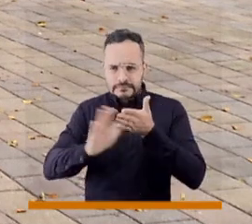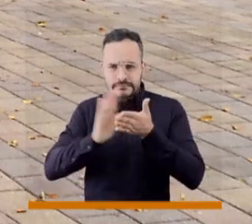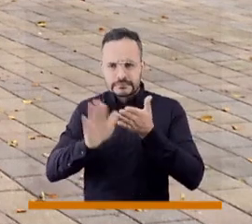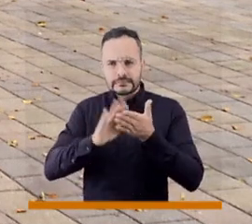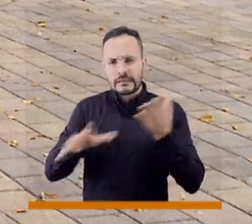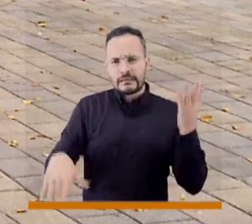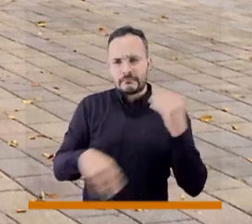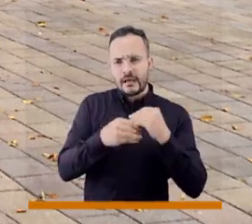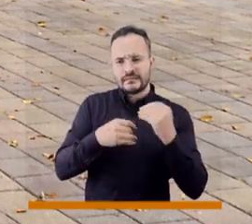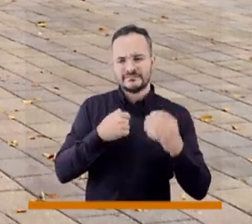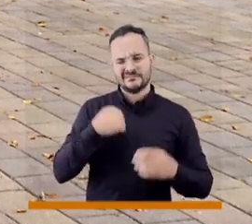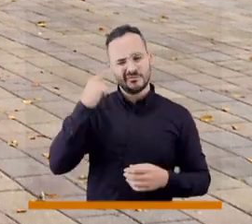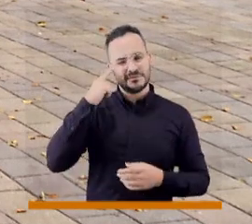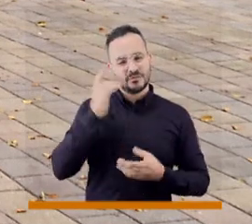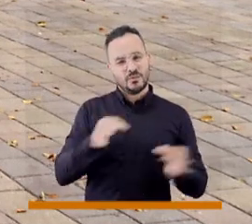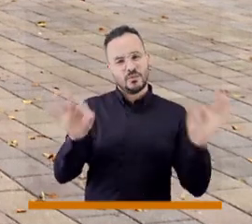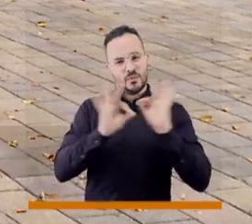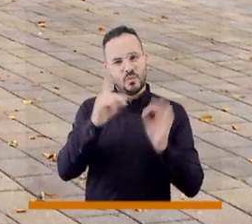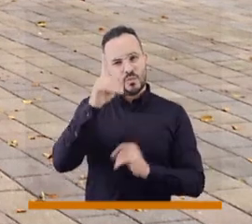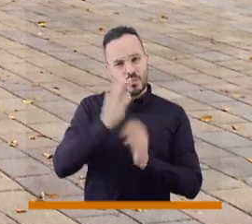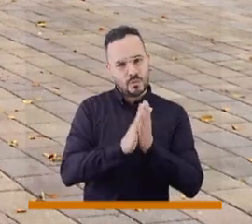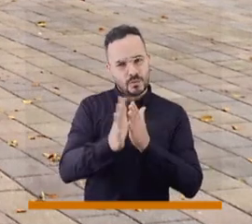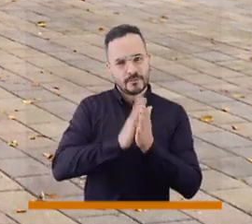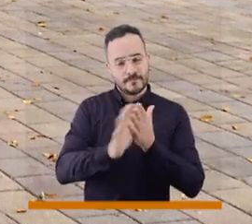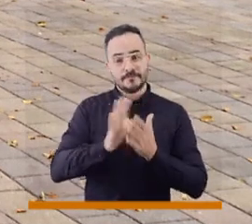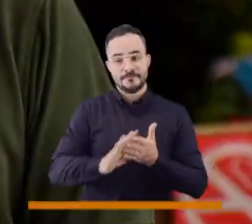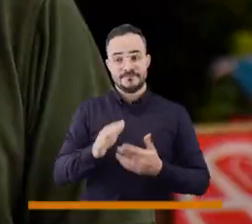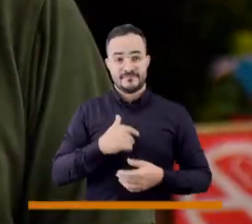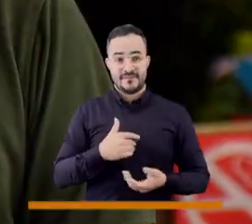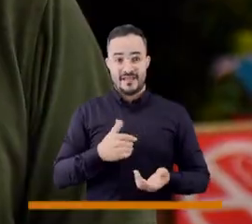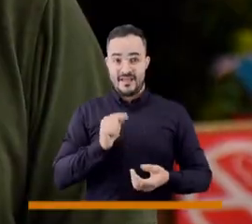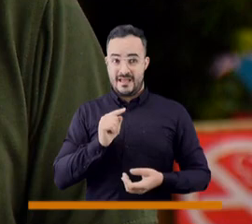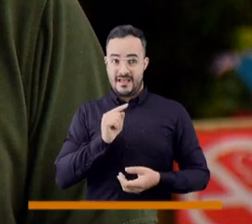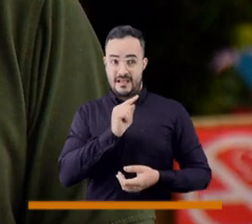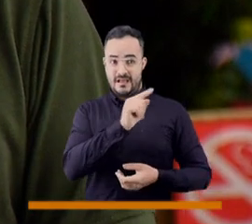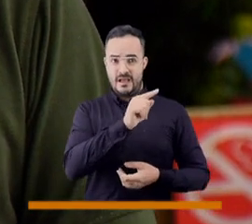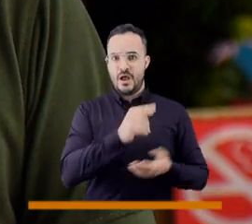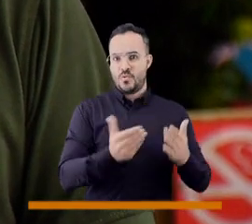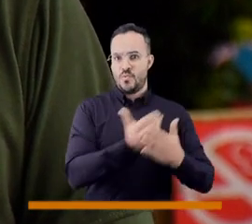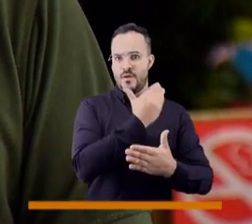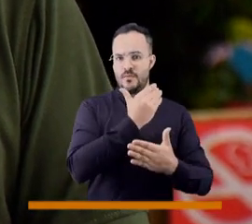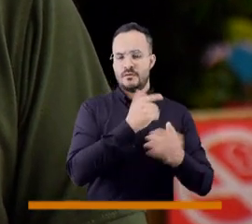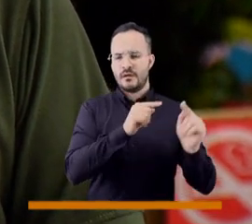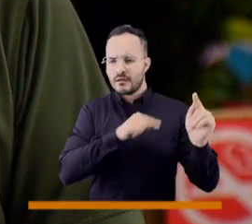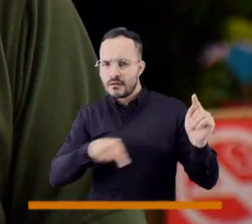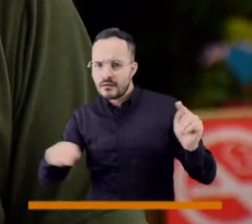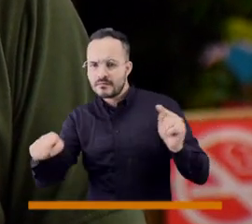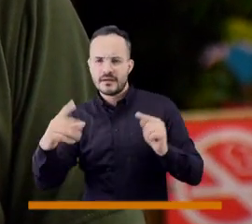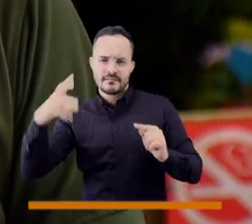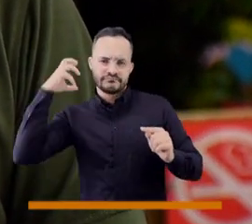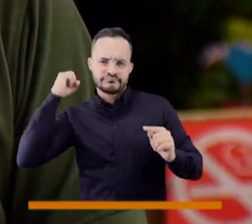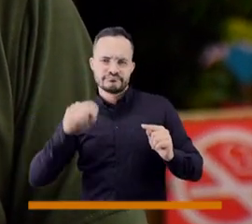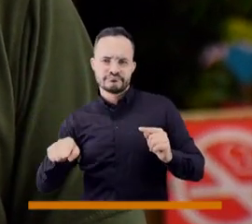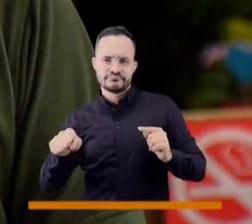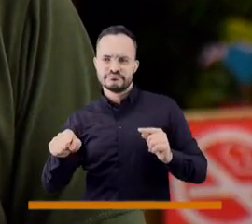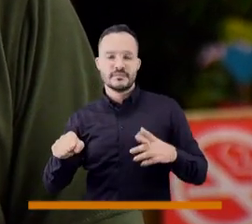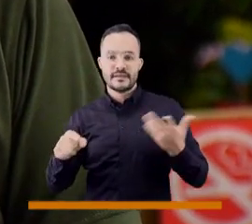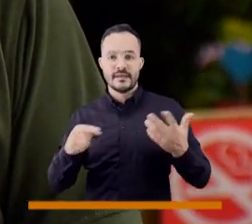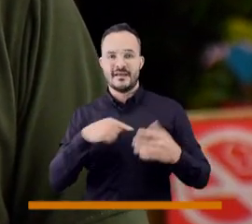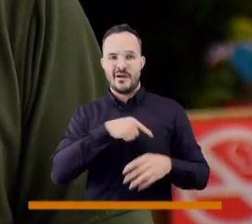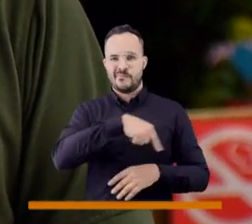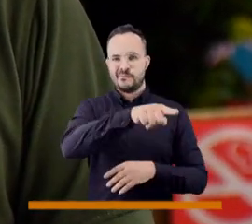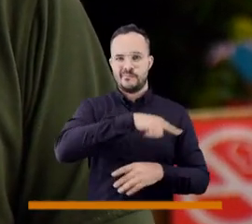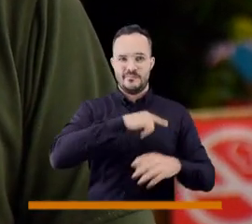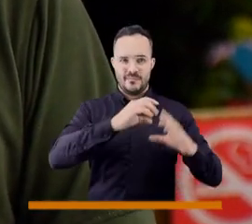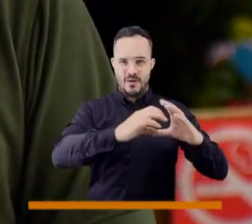más, discúlpame, hay algo muy importante, es que por esa vía, la antigua vía al mar, es por donde pueden pasar el tipo de transporte que